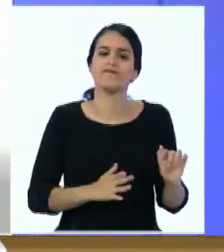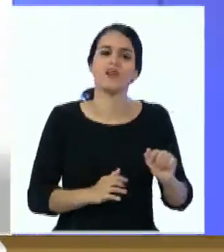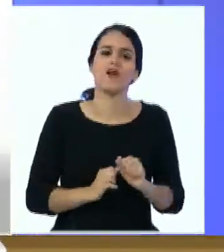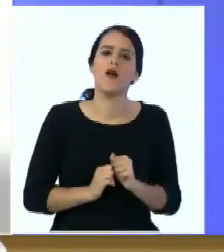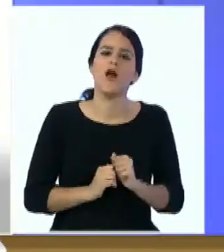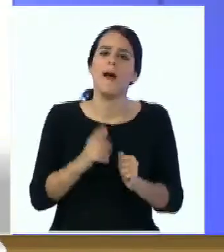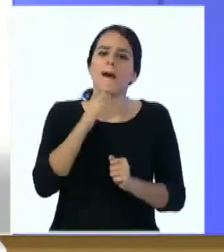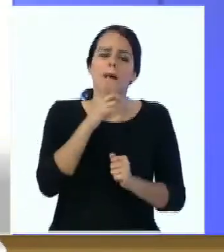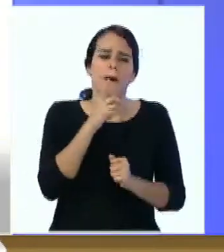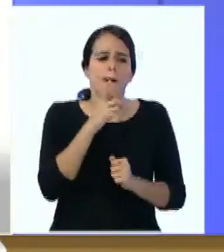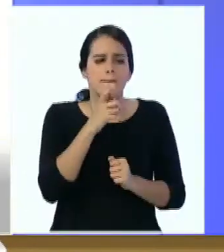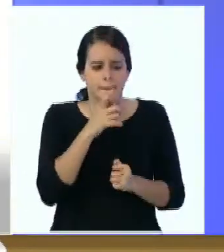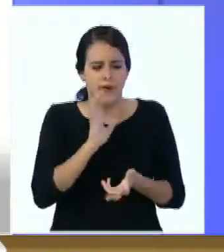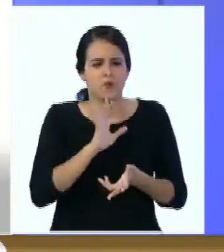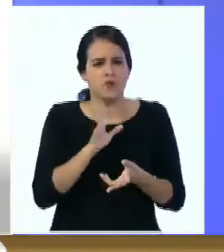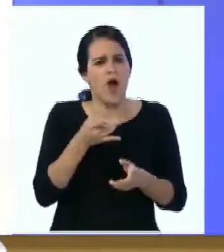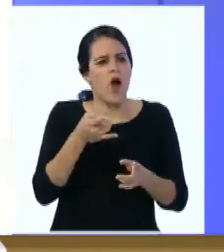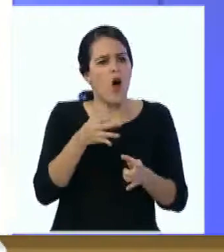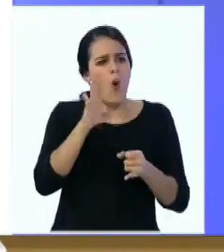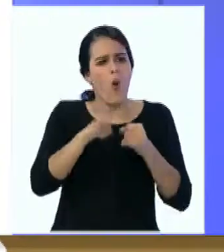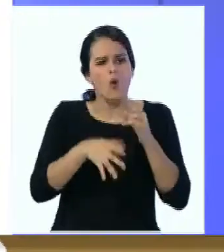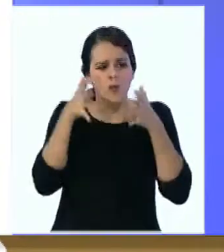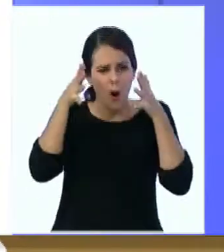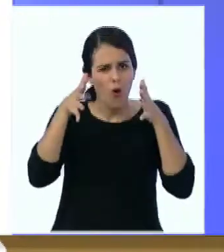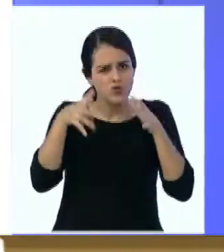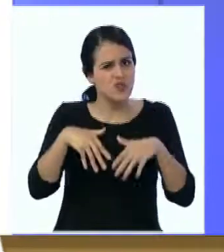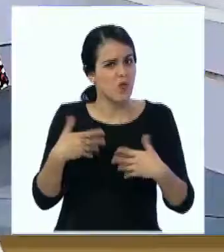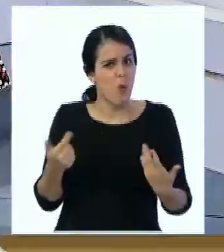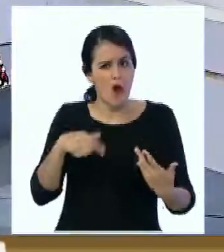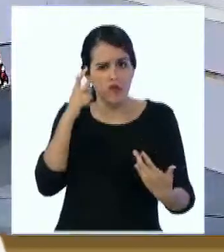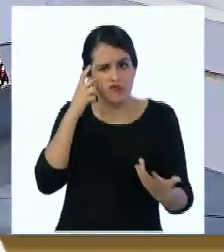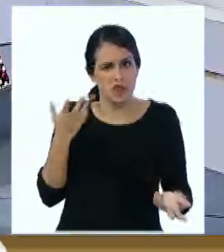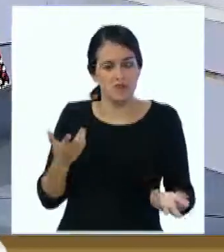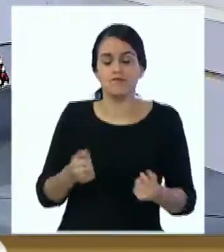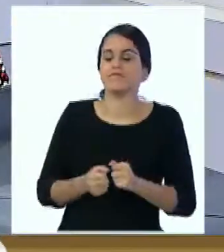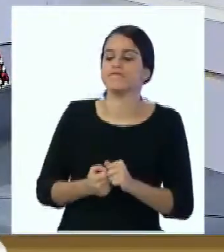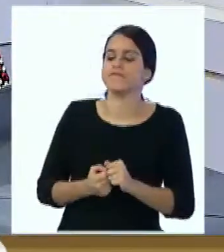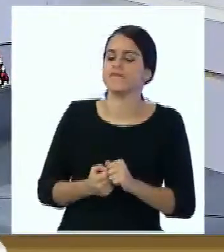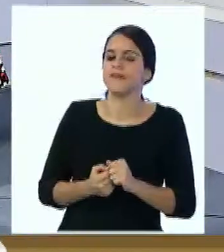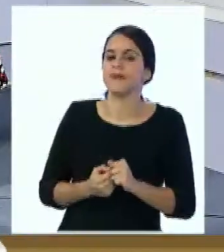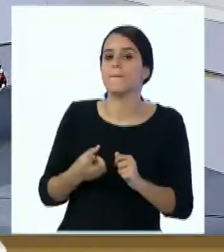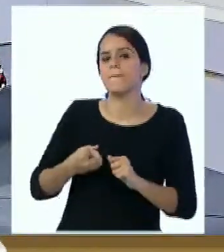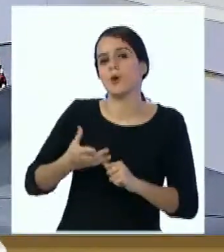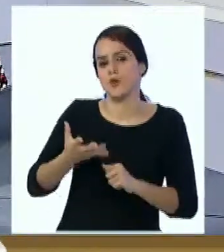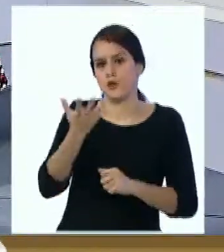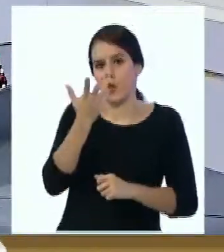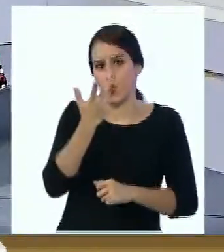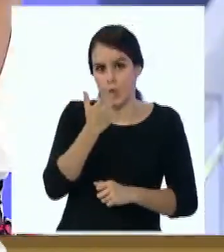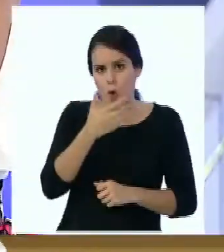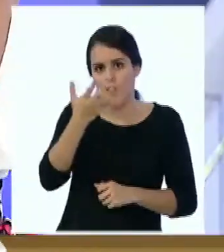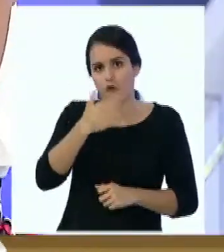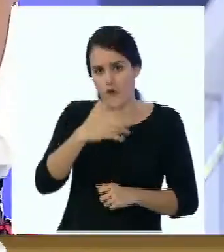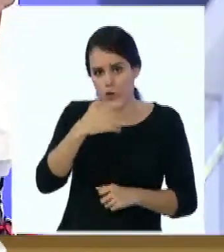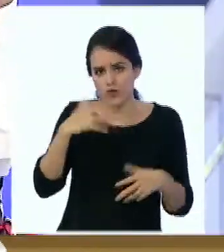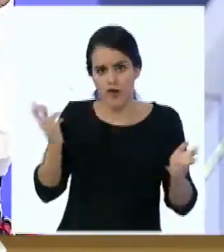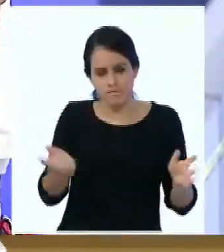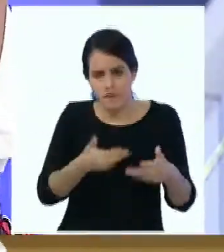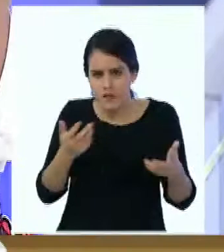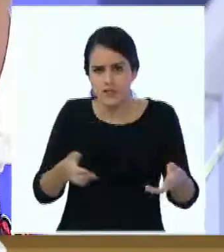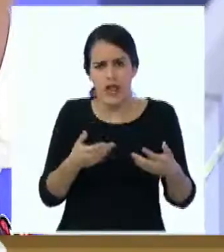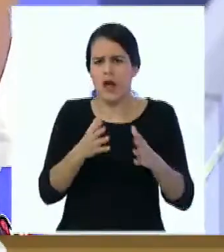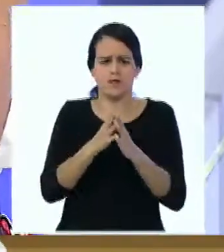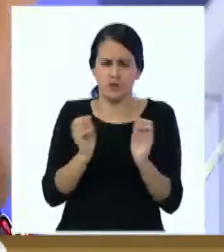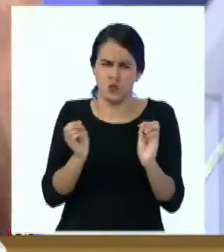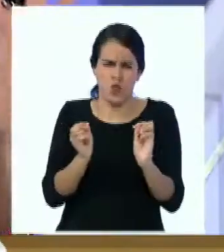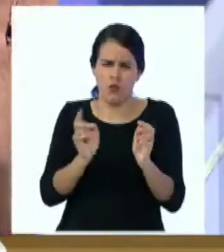recomendaciones que le puedo ofrecer a las personas que nos están viendo el día de hoy? Consumir frutas y vegetales, recomendaciones